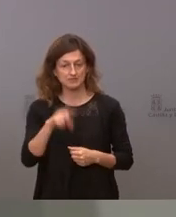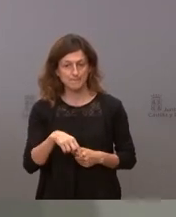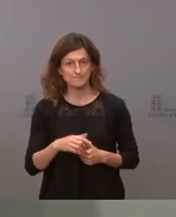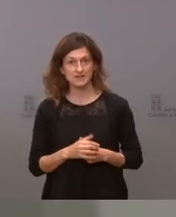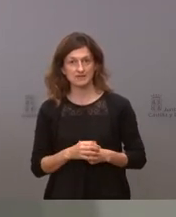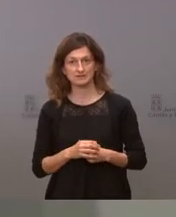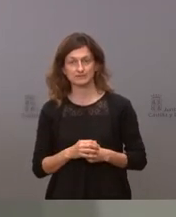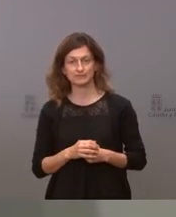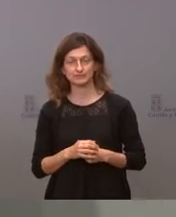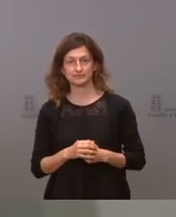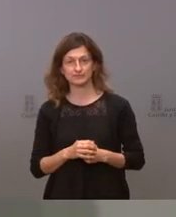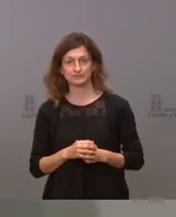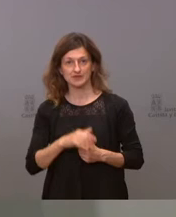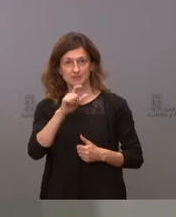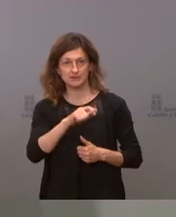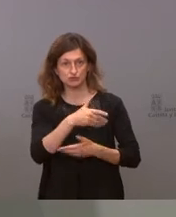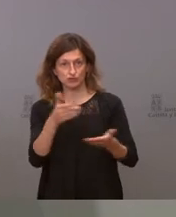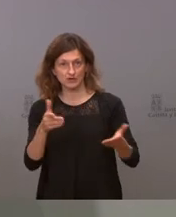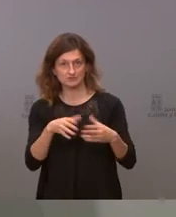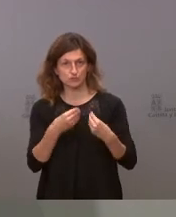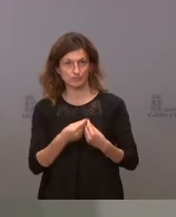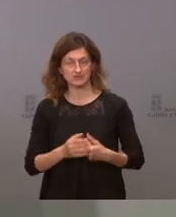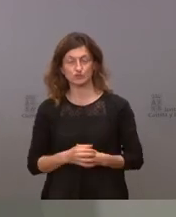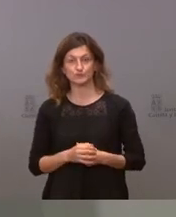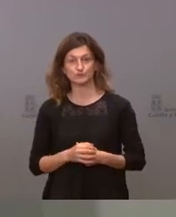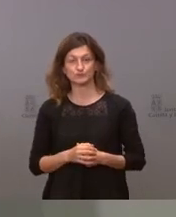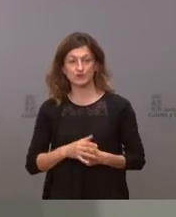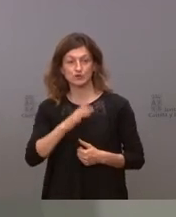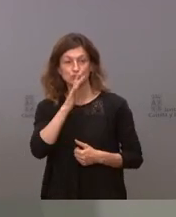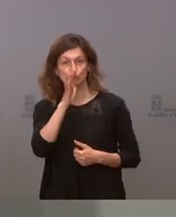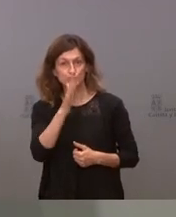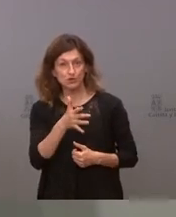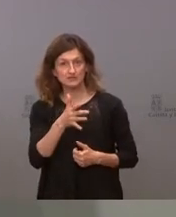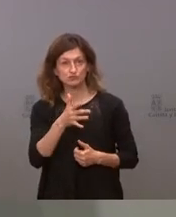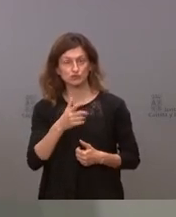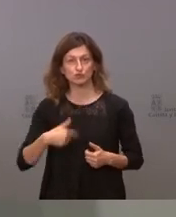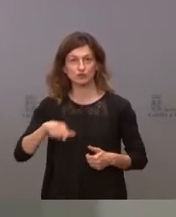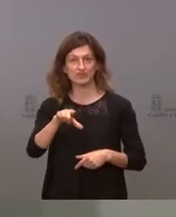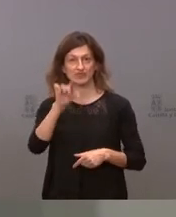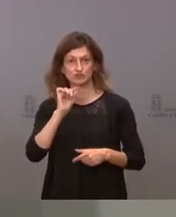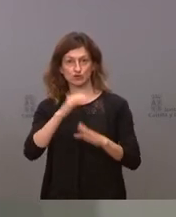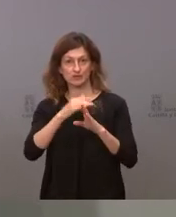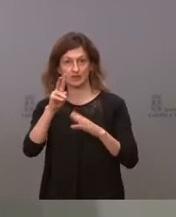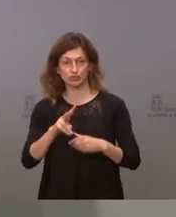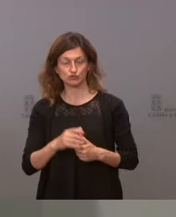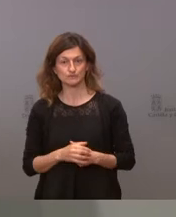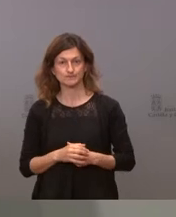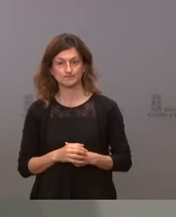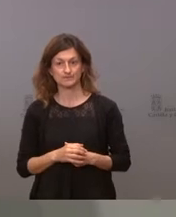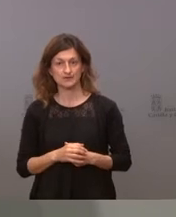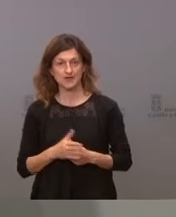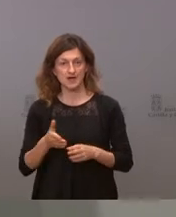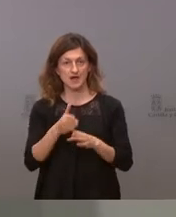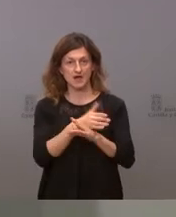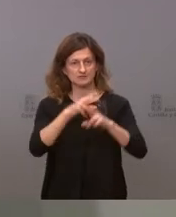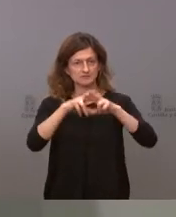de la población y ese es el porqué de que hemos tomado esta decisión de decirles que se ha analizado detenidamente